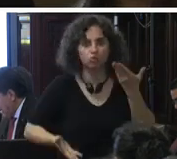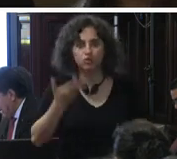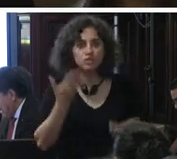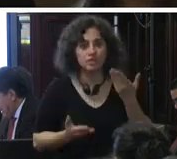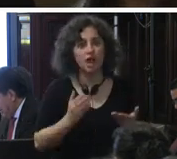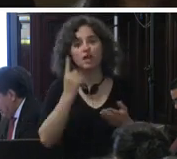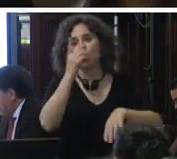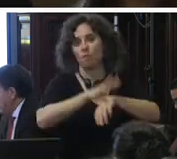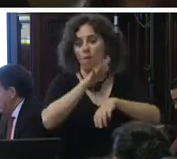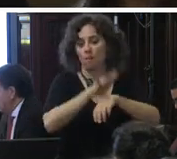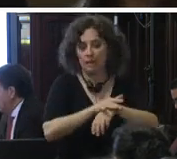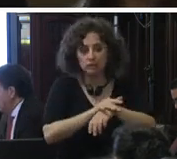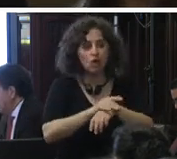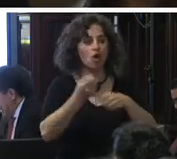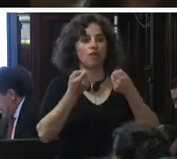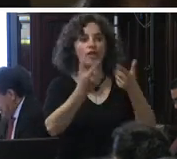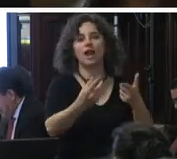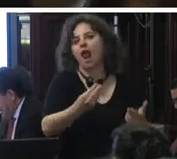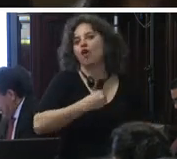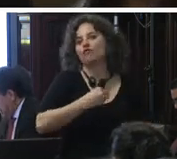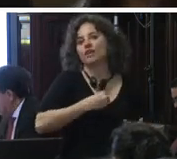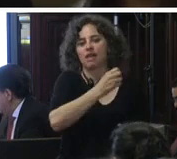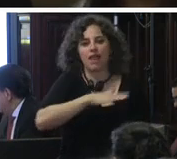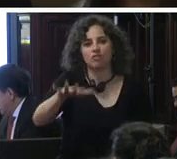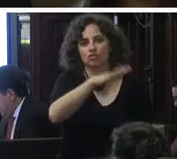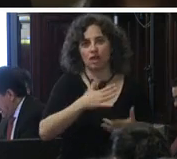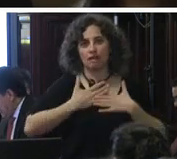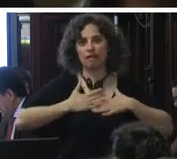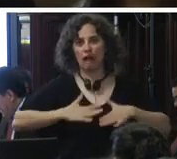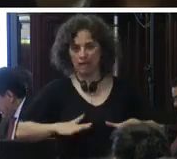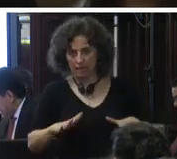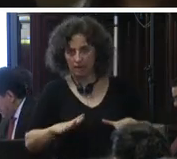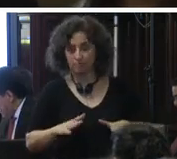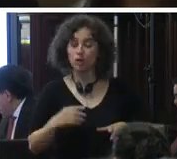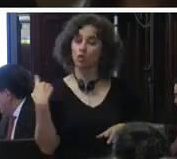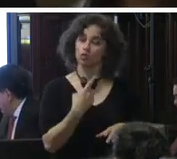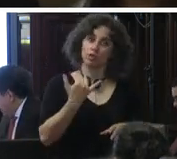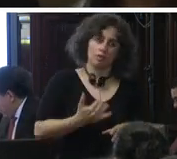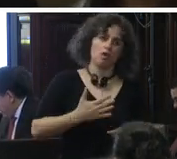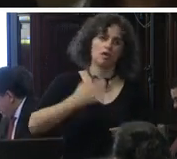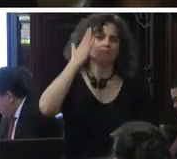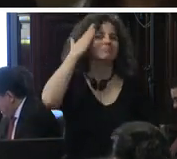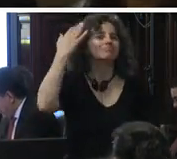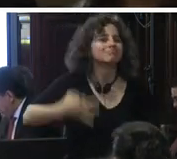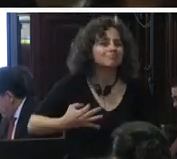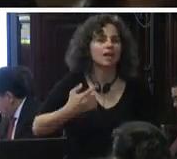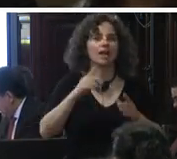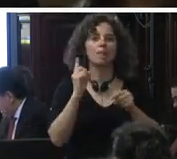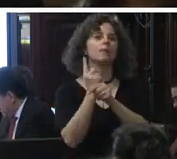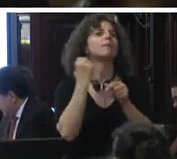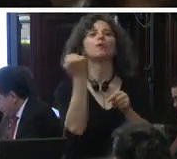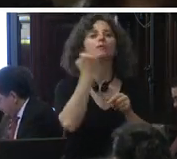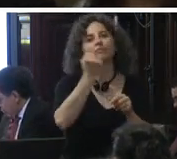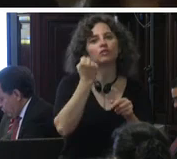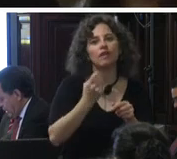a la larga abonen a la confianza de la sociedad tenemos la certeza de que la prioridad ahora es permitir